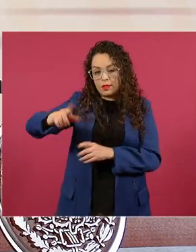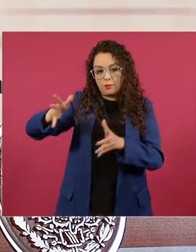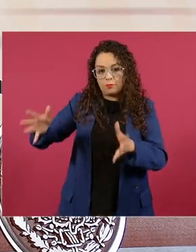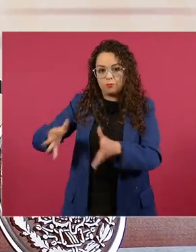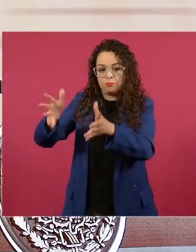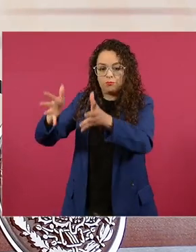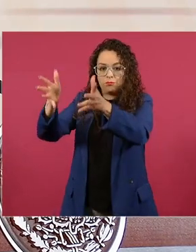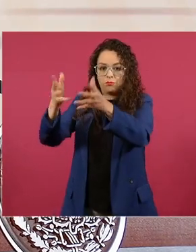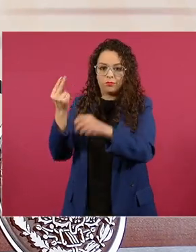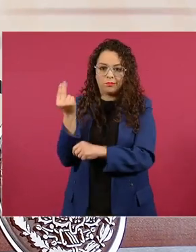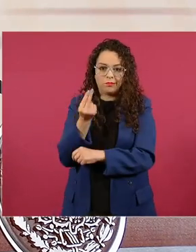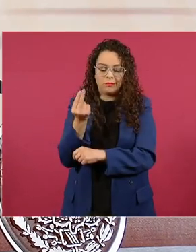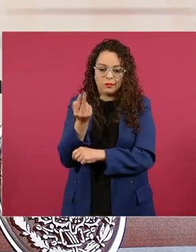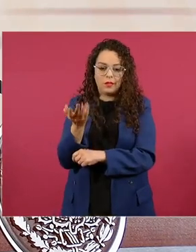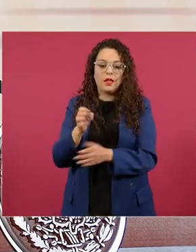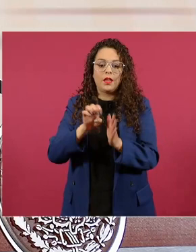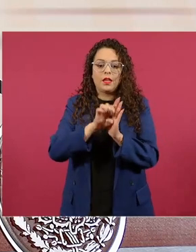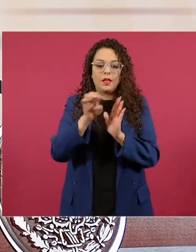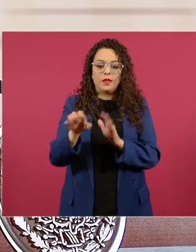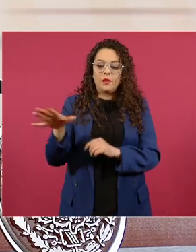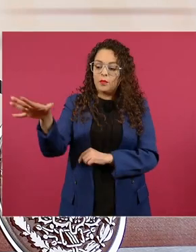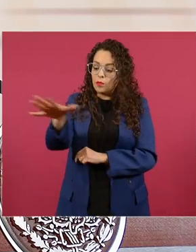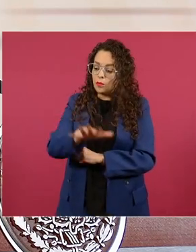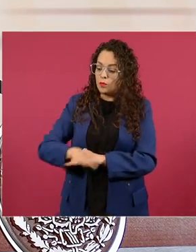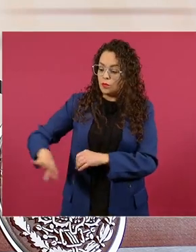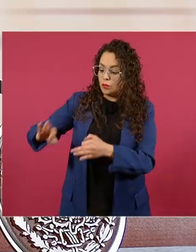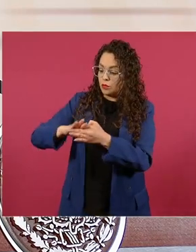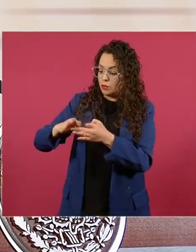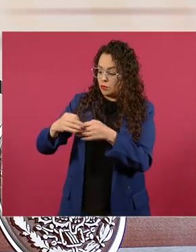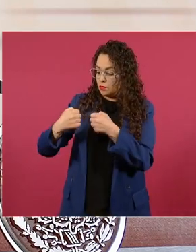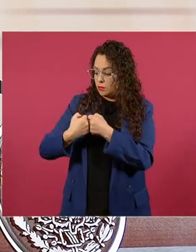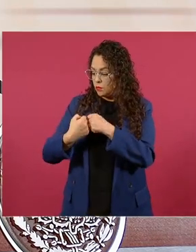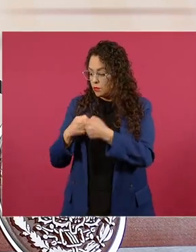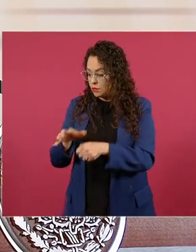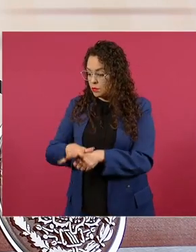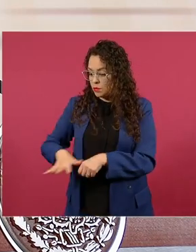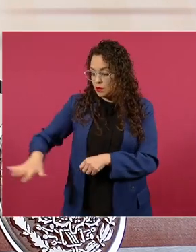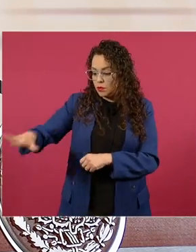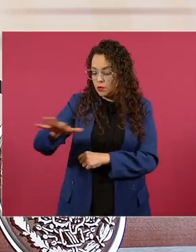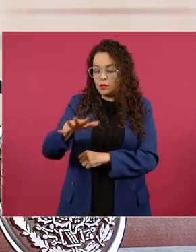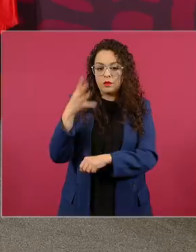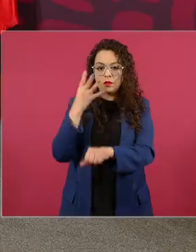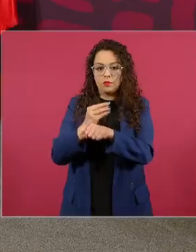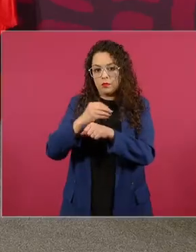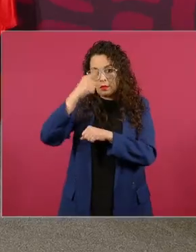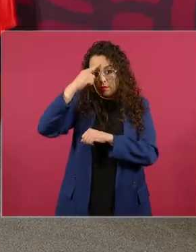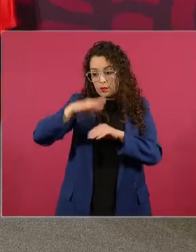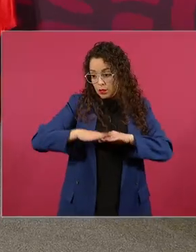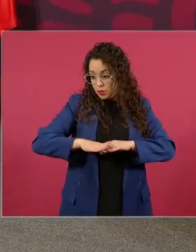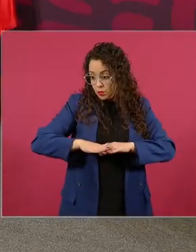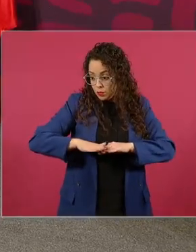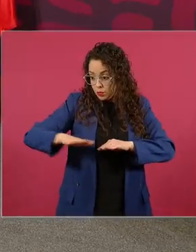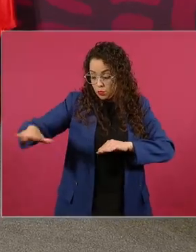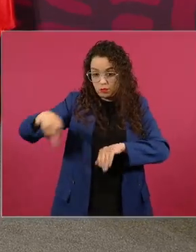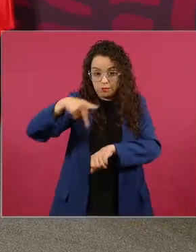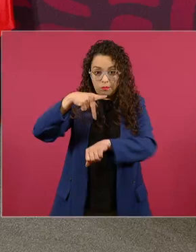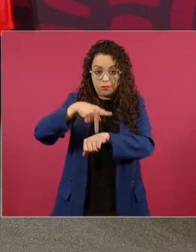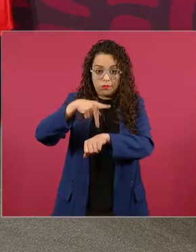toda la urbanización con pavimento hidráulico